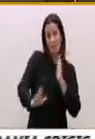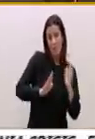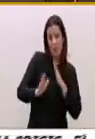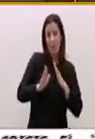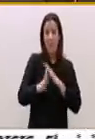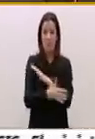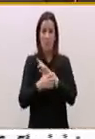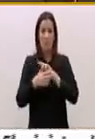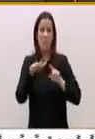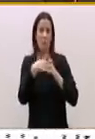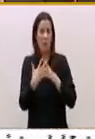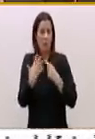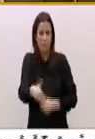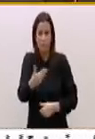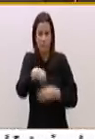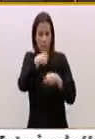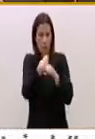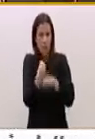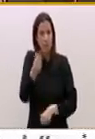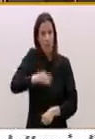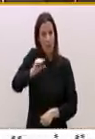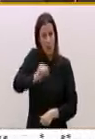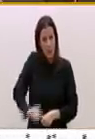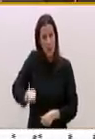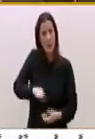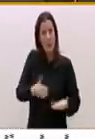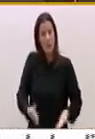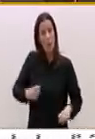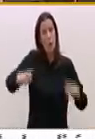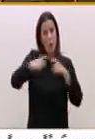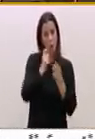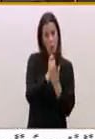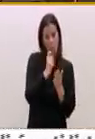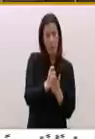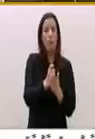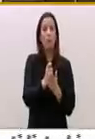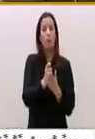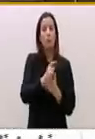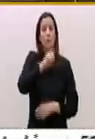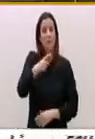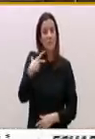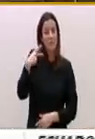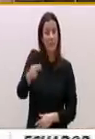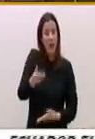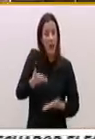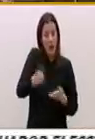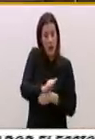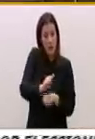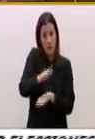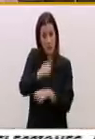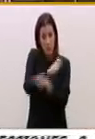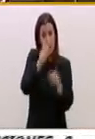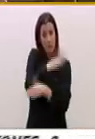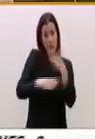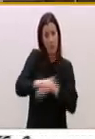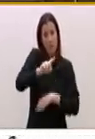que los salarios sean más bajos, que se aplique el copago y se reduzcan prestaciones sanitarios, que se nieguen las ayudas a las personas con discapacidad y a los mayores,